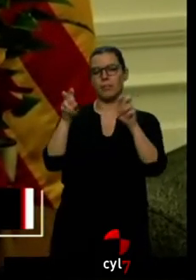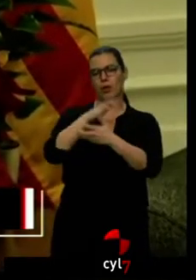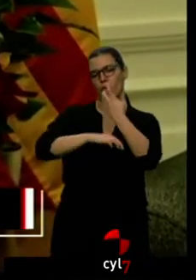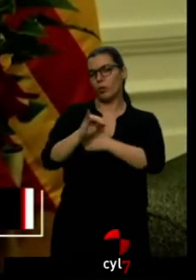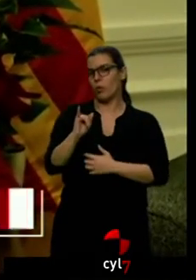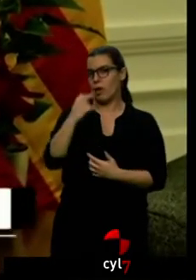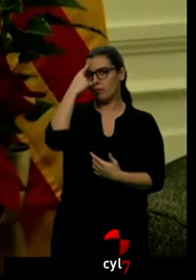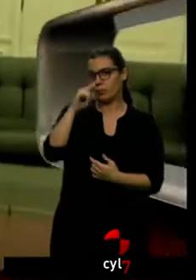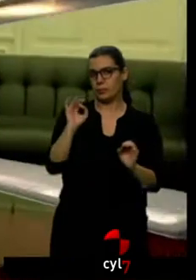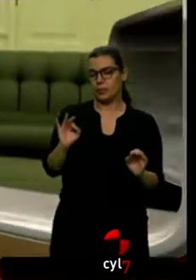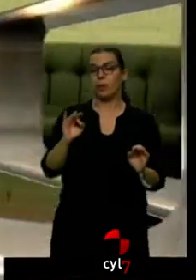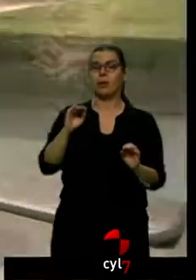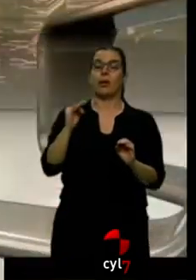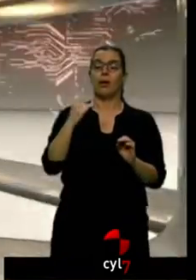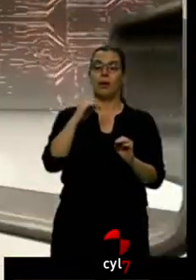volverán a reunirse en enero.